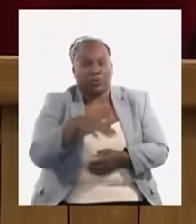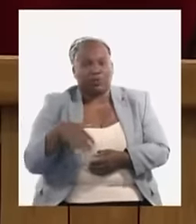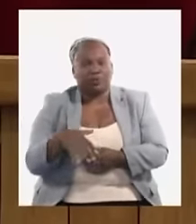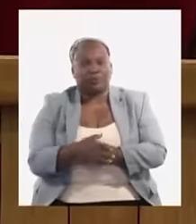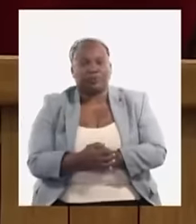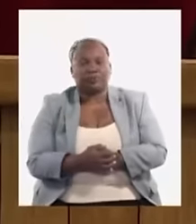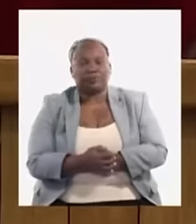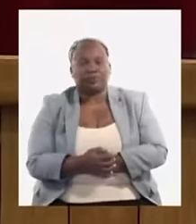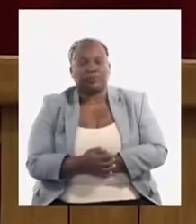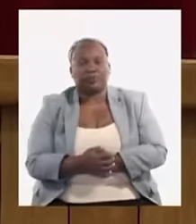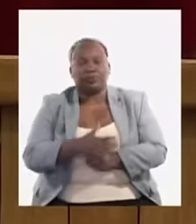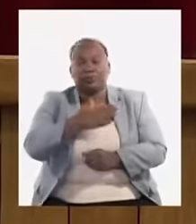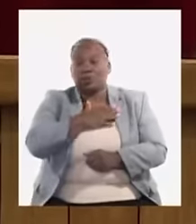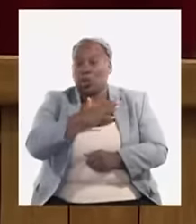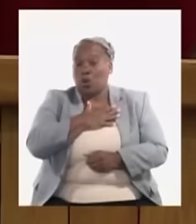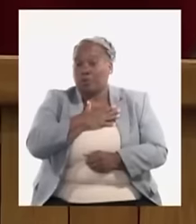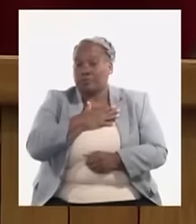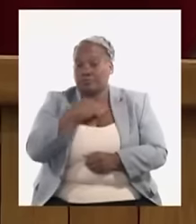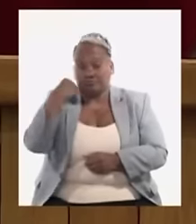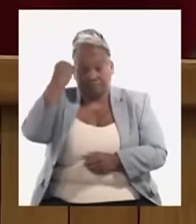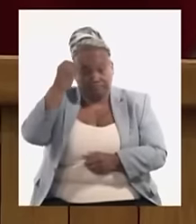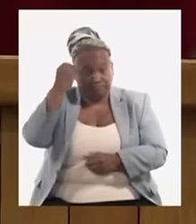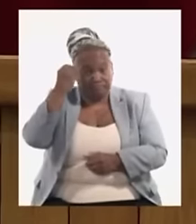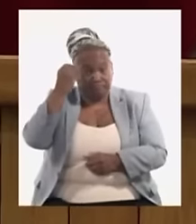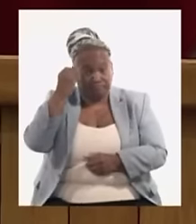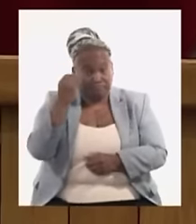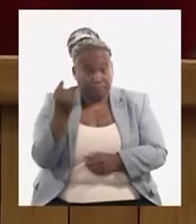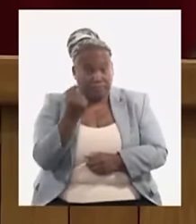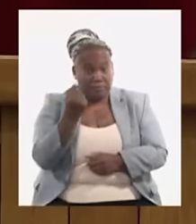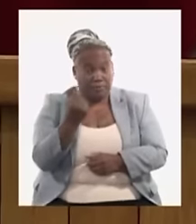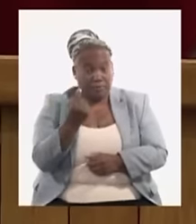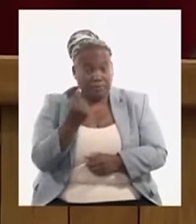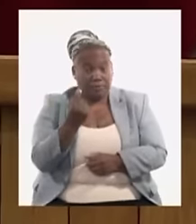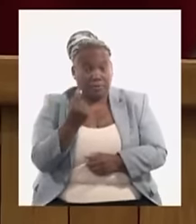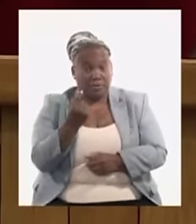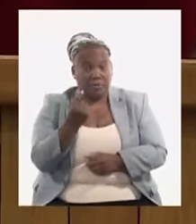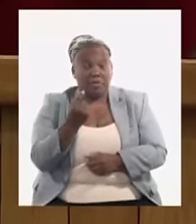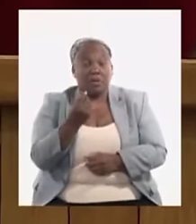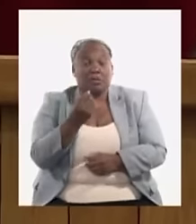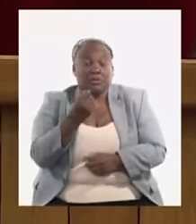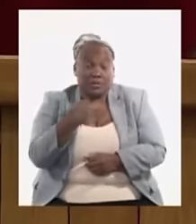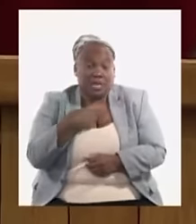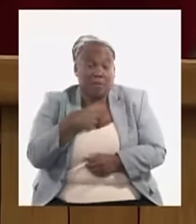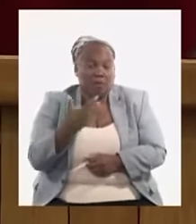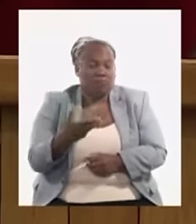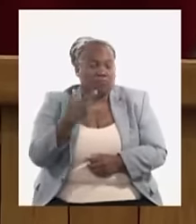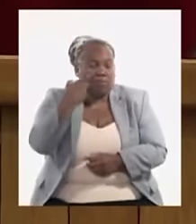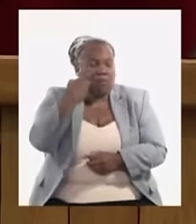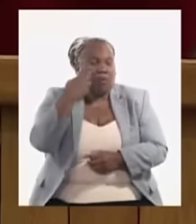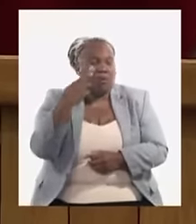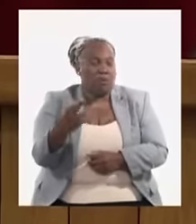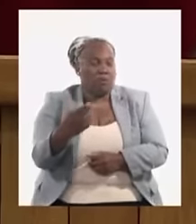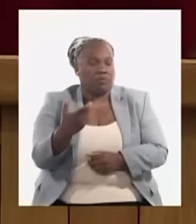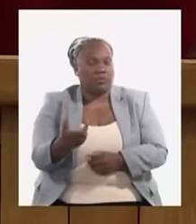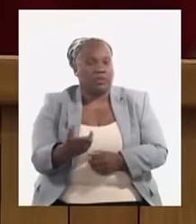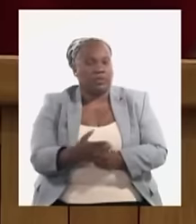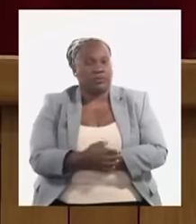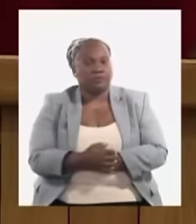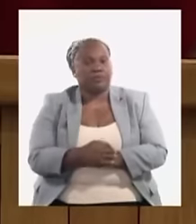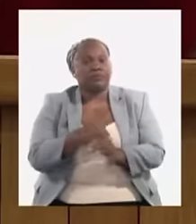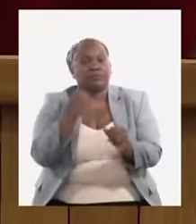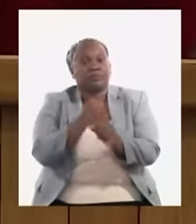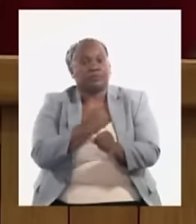Yo creo que primero no podemos dejar de reconocer que hemos